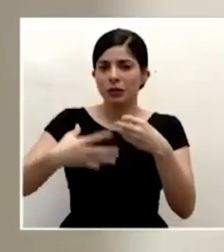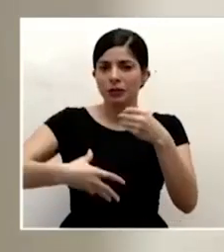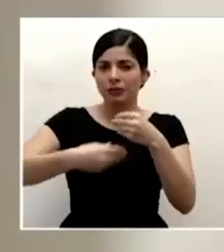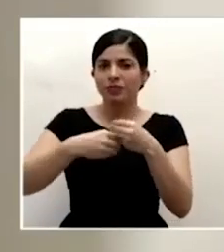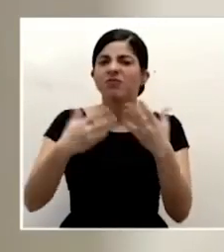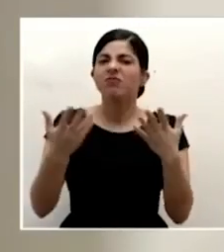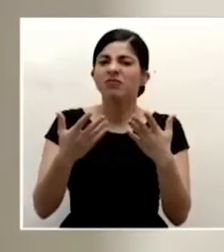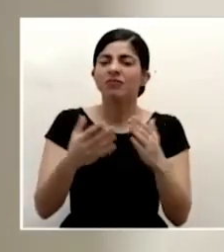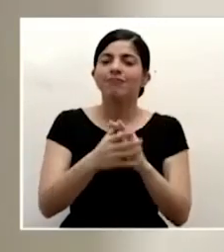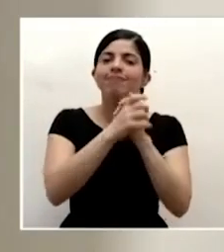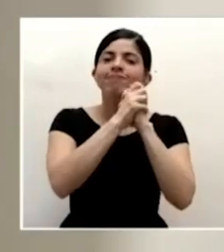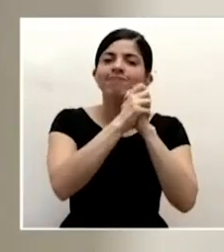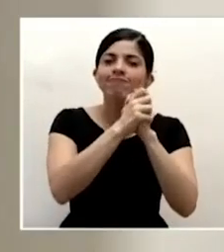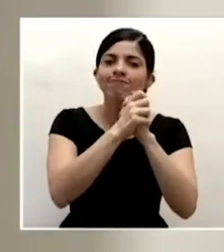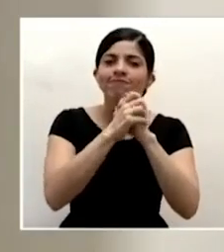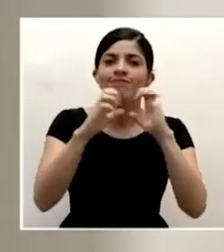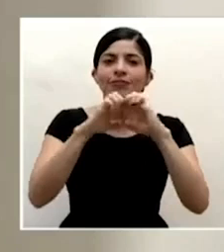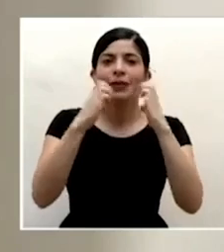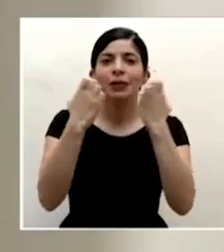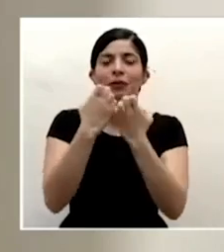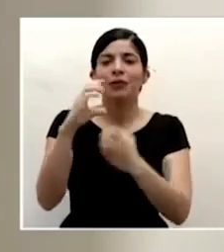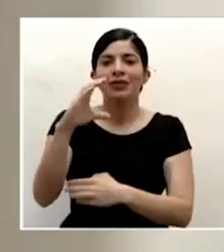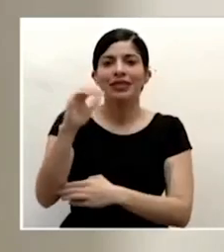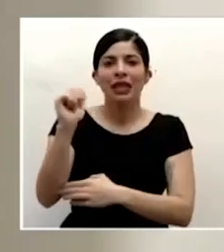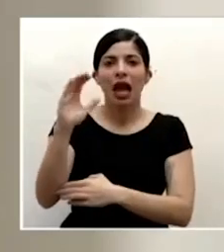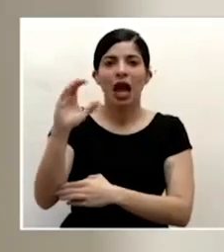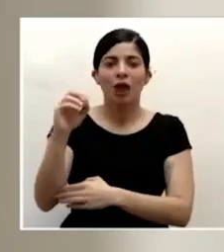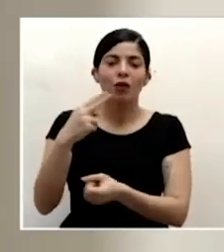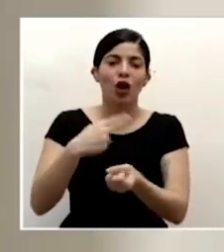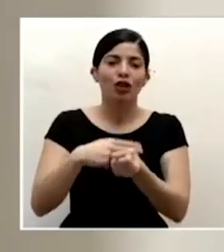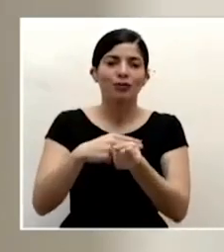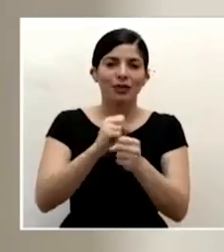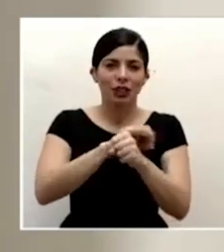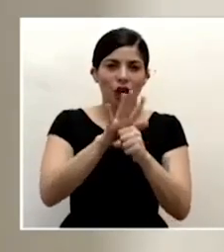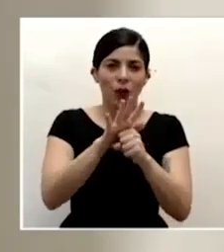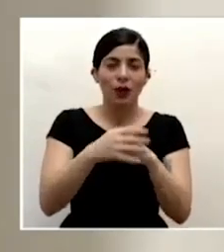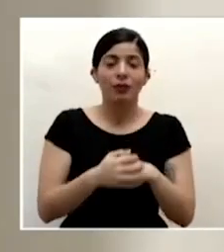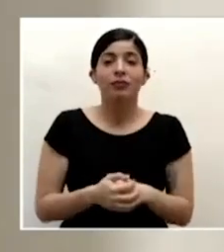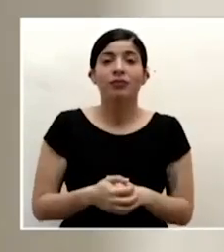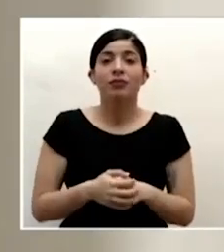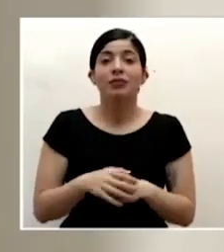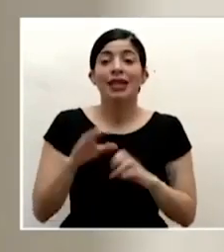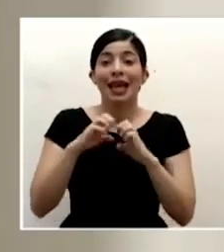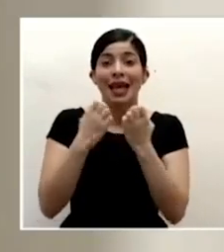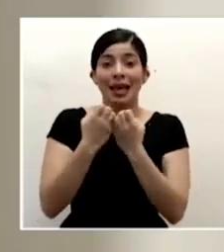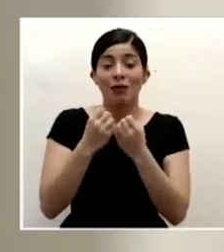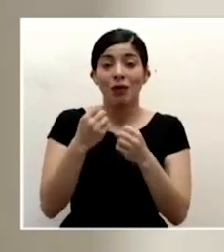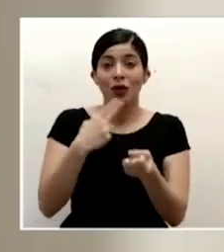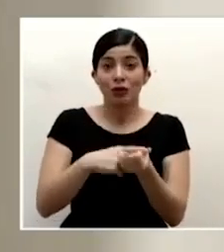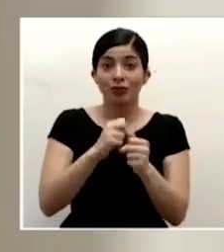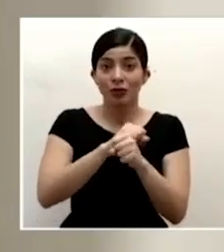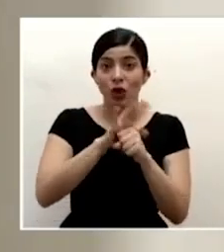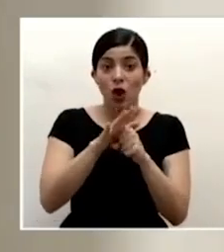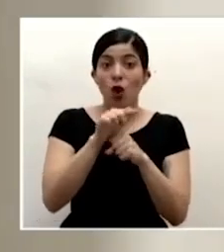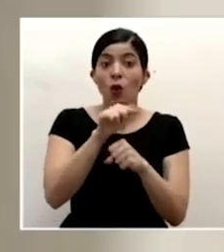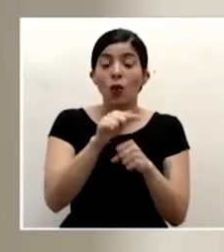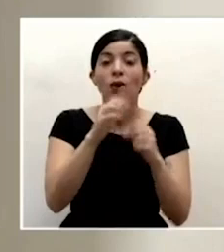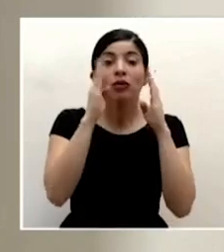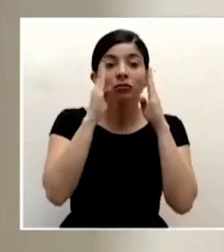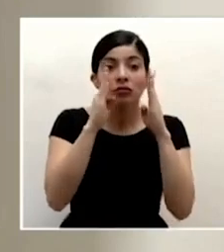al equipo de seaco el equipo de seaco que es el que atiende exclusivamente pacientes cubit 19